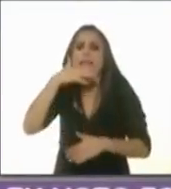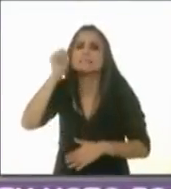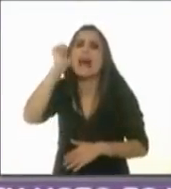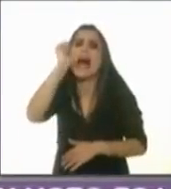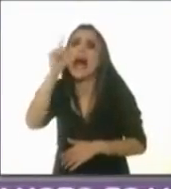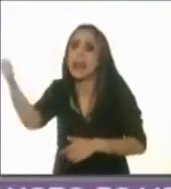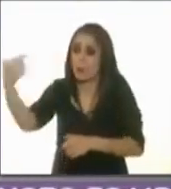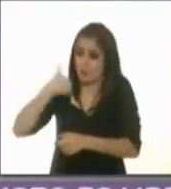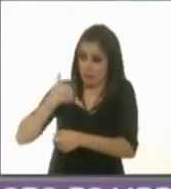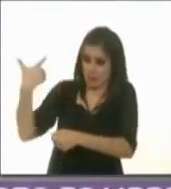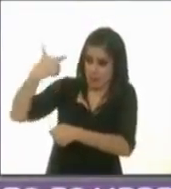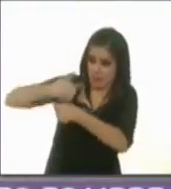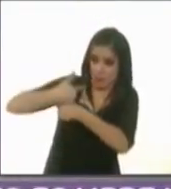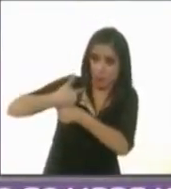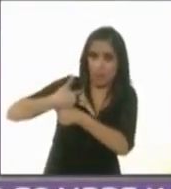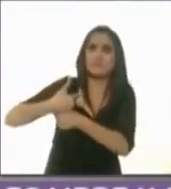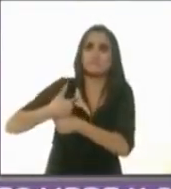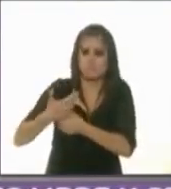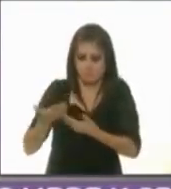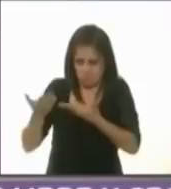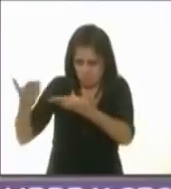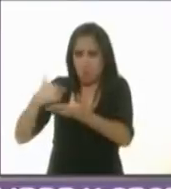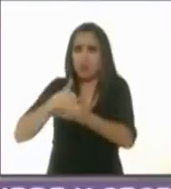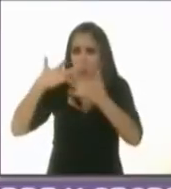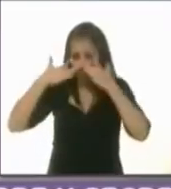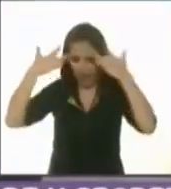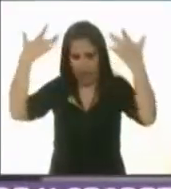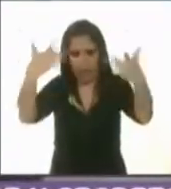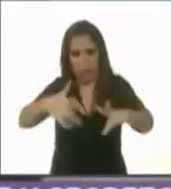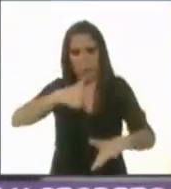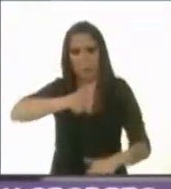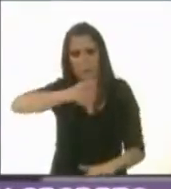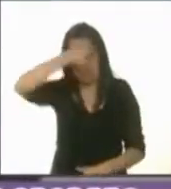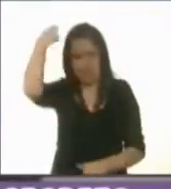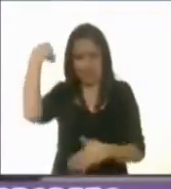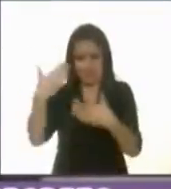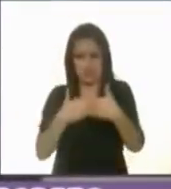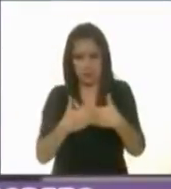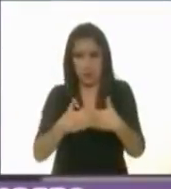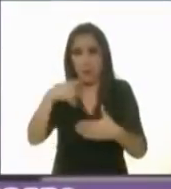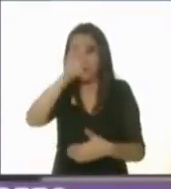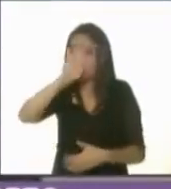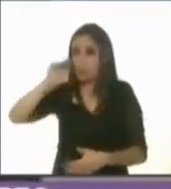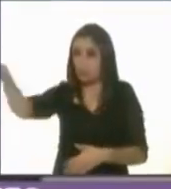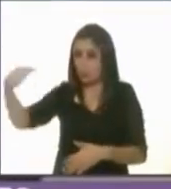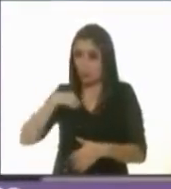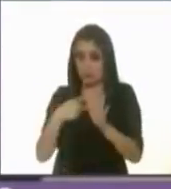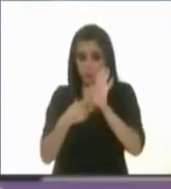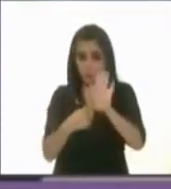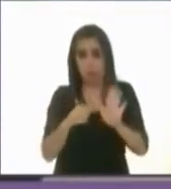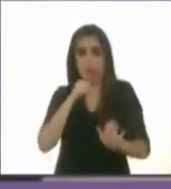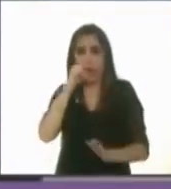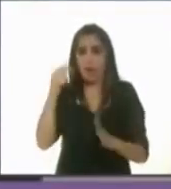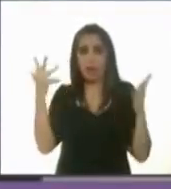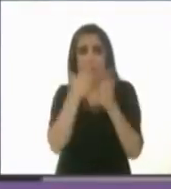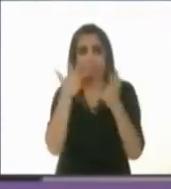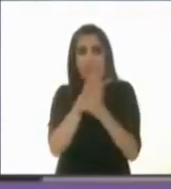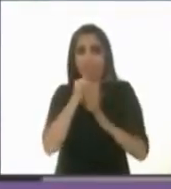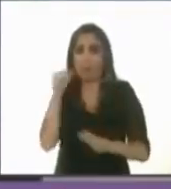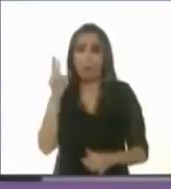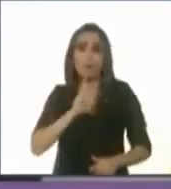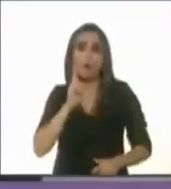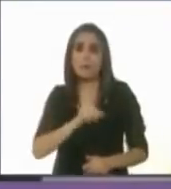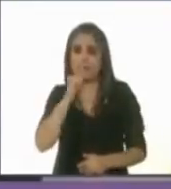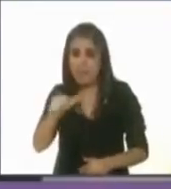trayectoria y te lo digo públicamente, renuncio a mi candidatura. Pero si no lo pruebas, entonces renuncia tú para